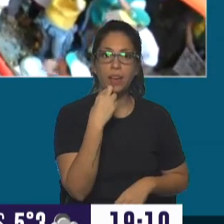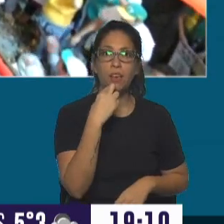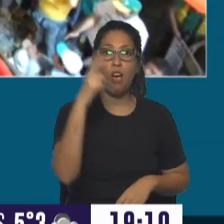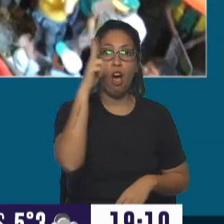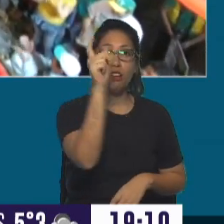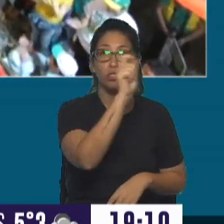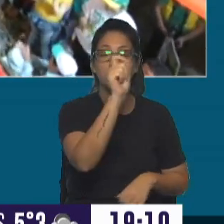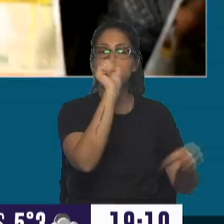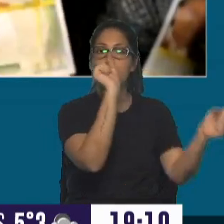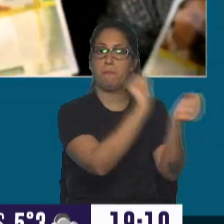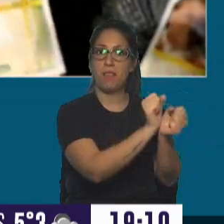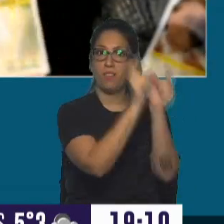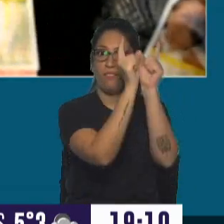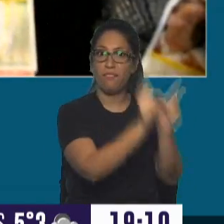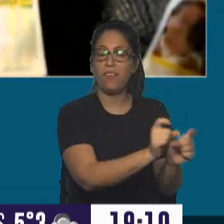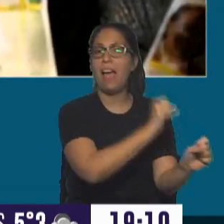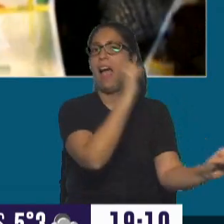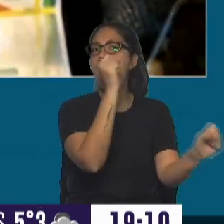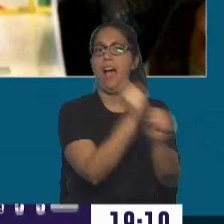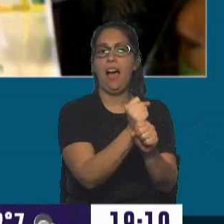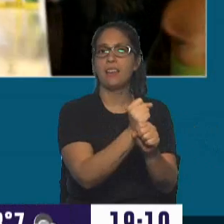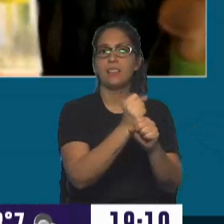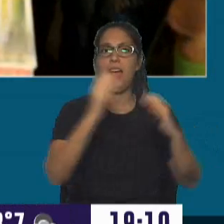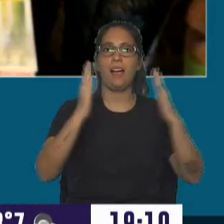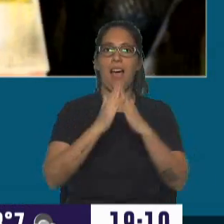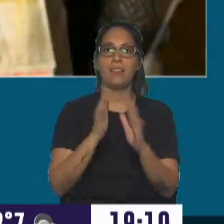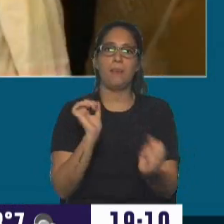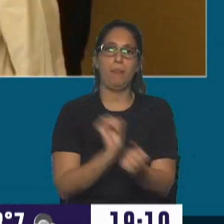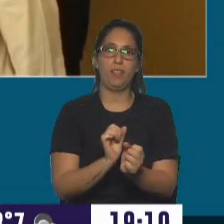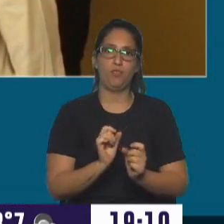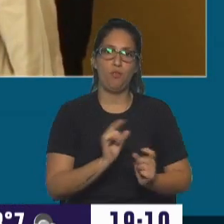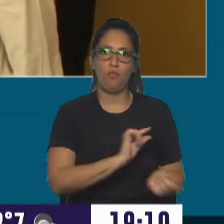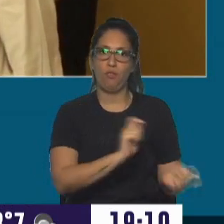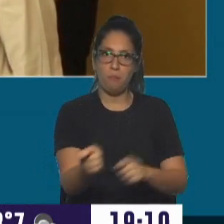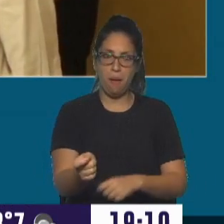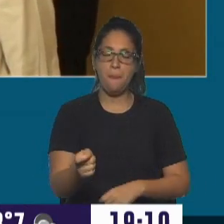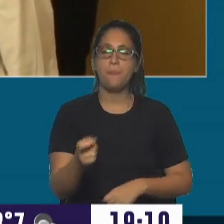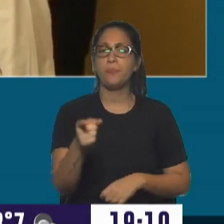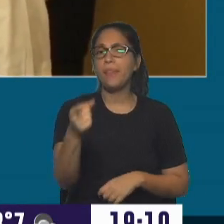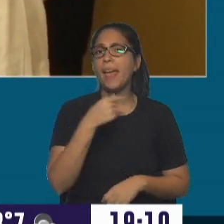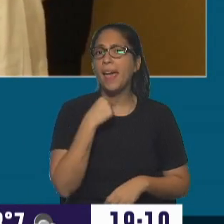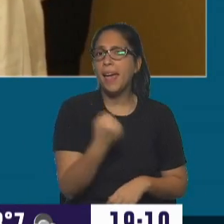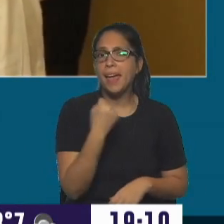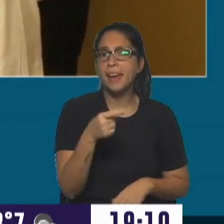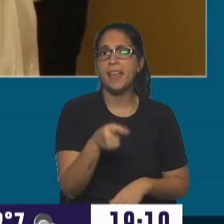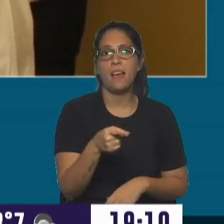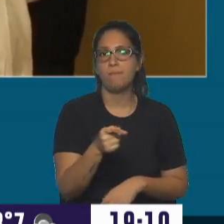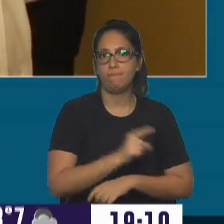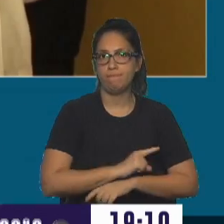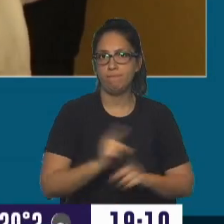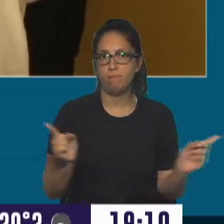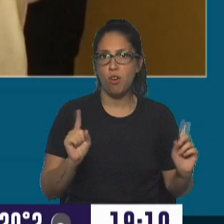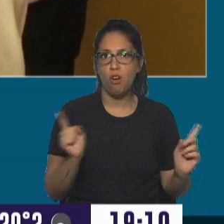ocho meses en la cárcel hasta que recibió la prisión domiciliaria. Él lo que buscaba era que se impida justamente